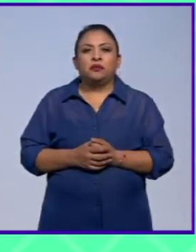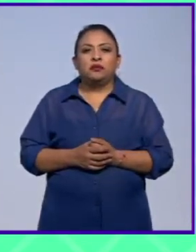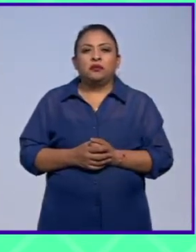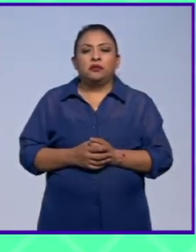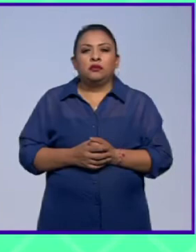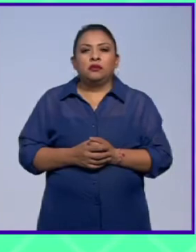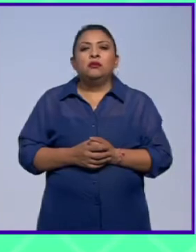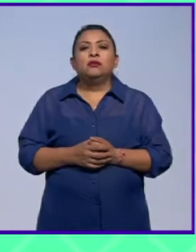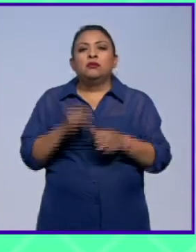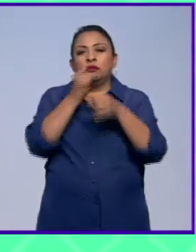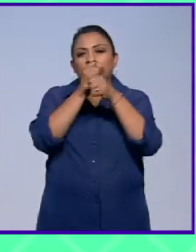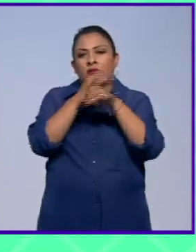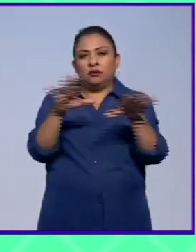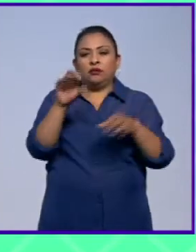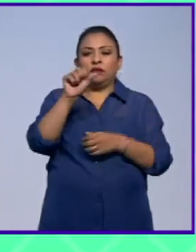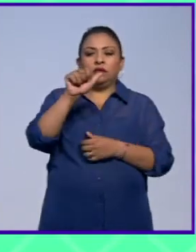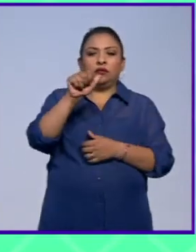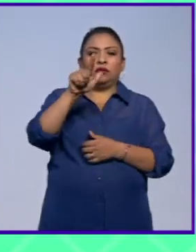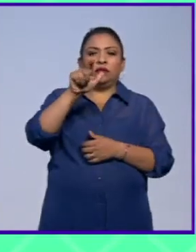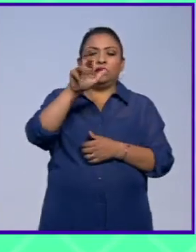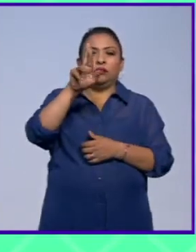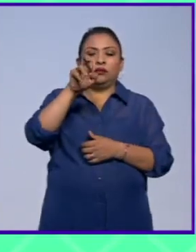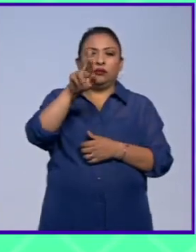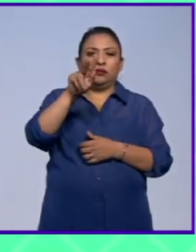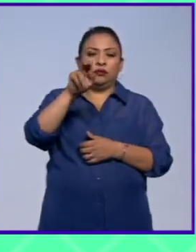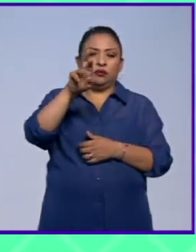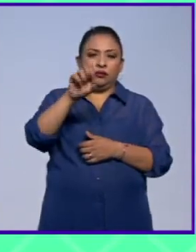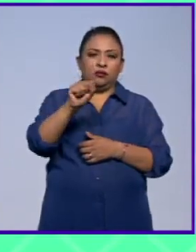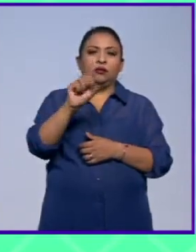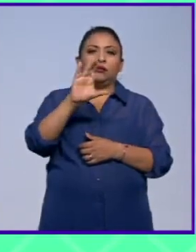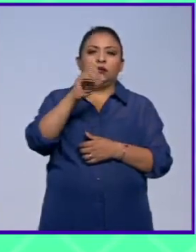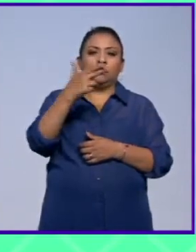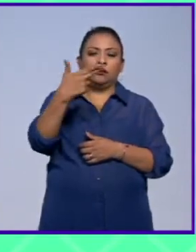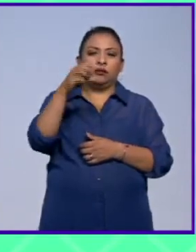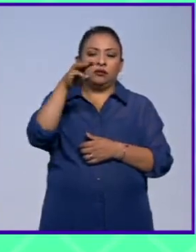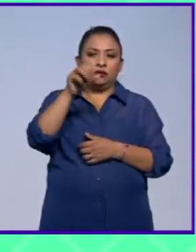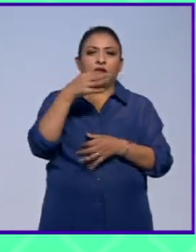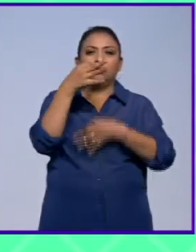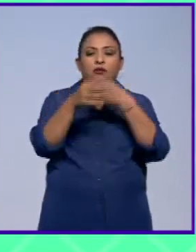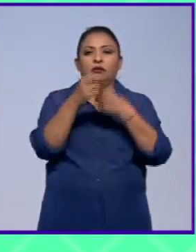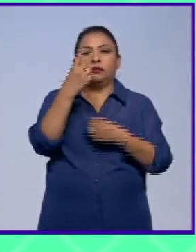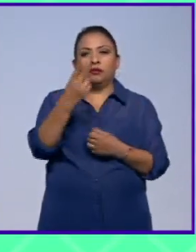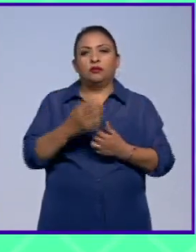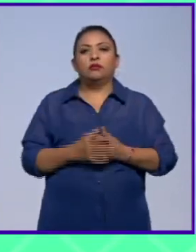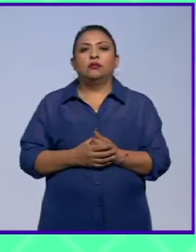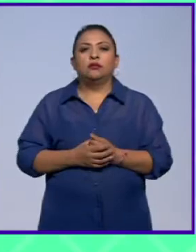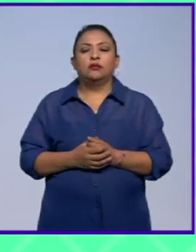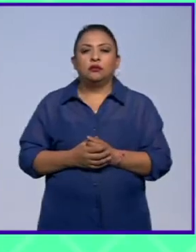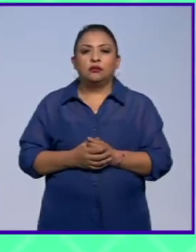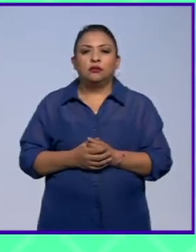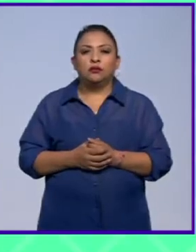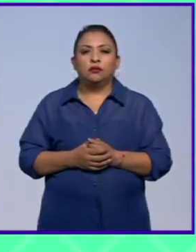con información de Salvador Perches Galván César H. Meléndez Noticias 22